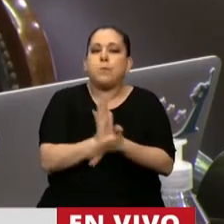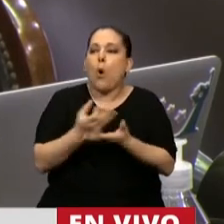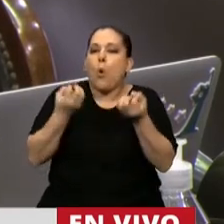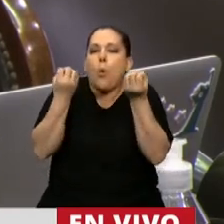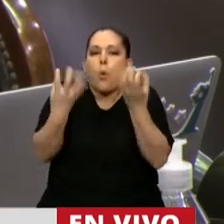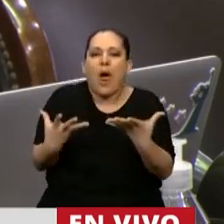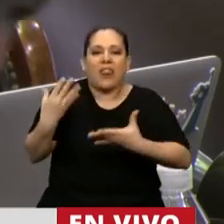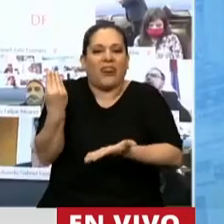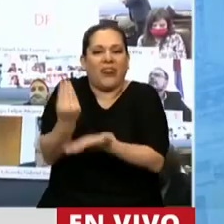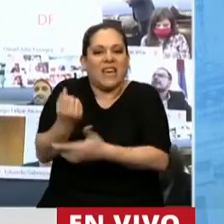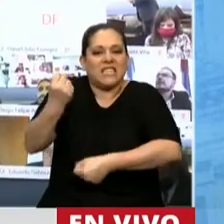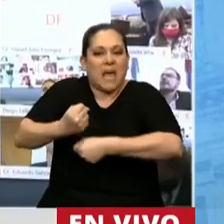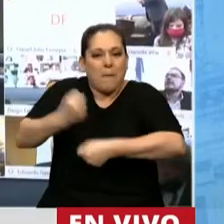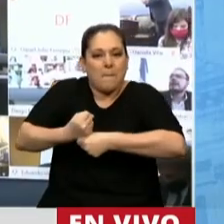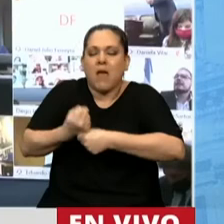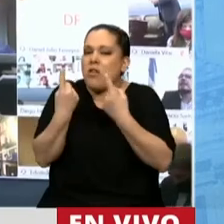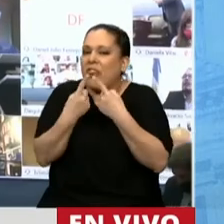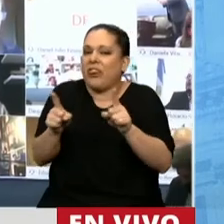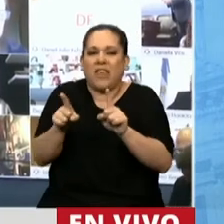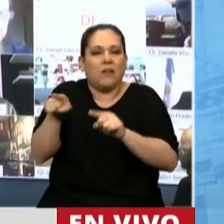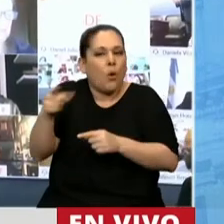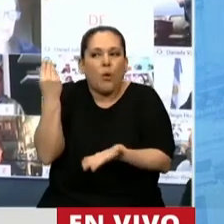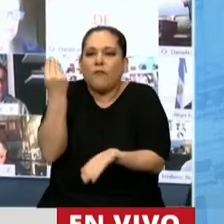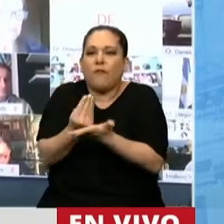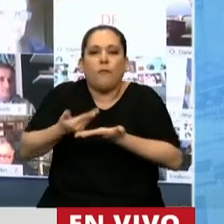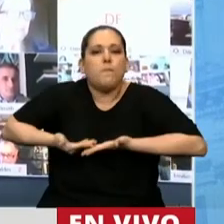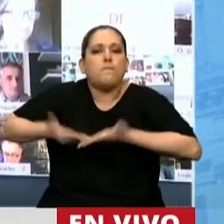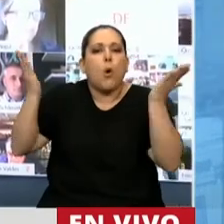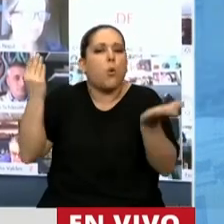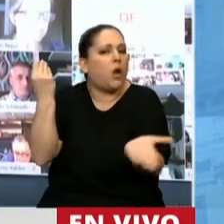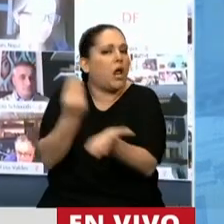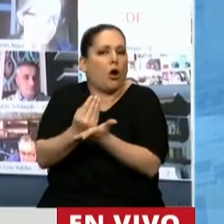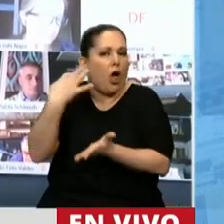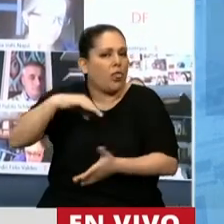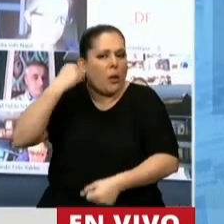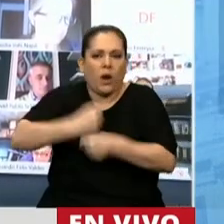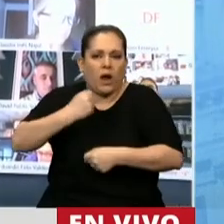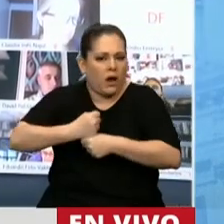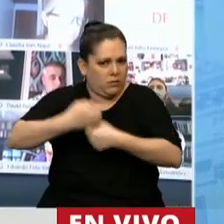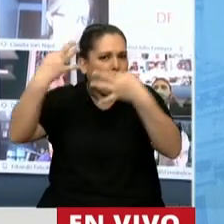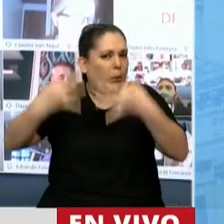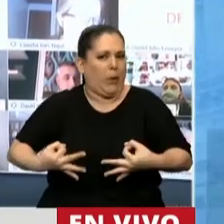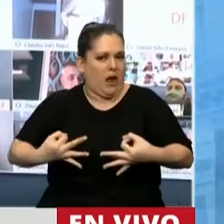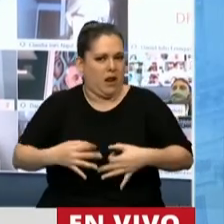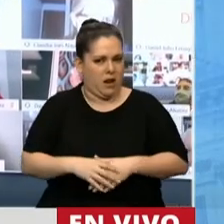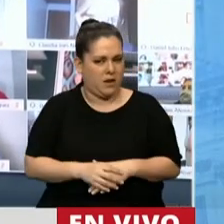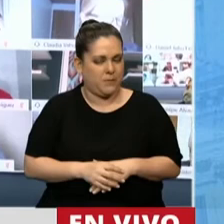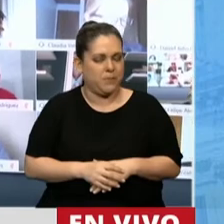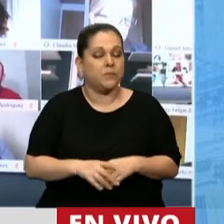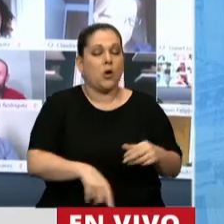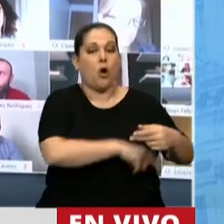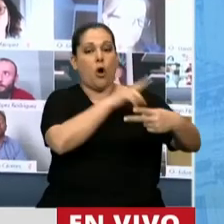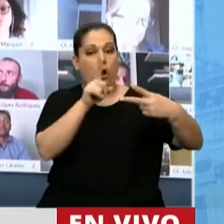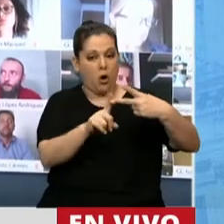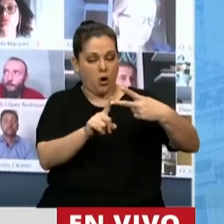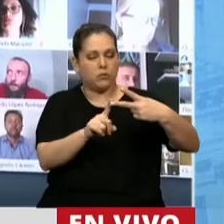desempeño de parte de un funcionario público. La otra cuestión, presidente, que también